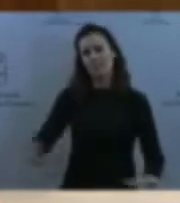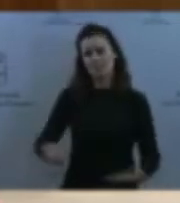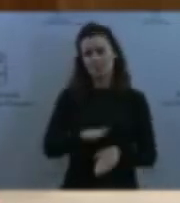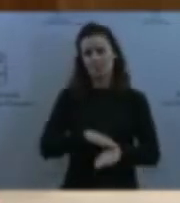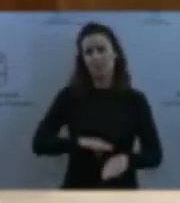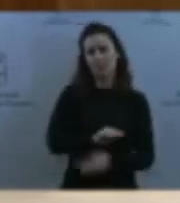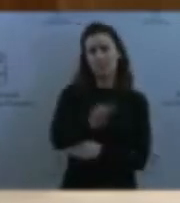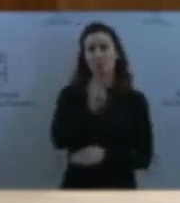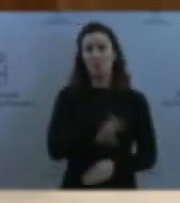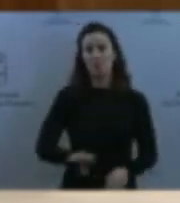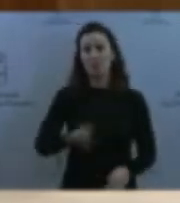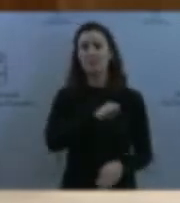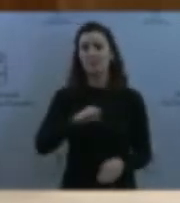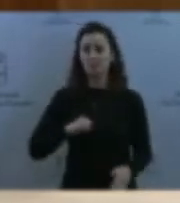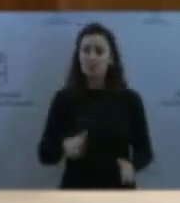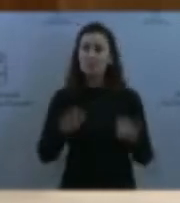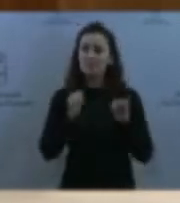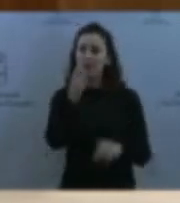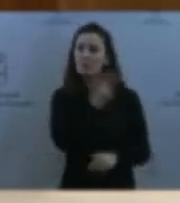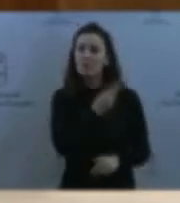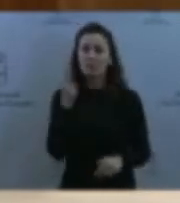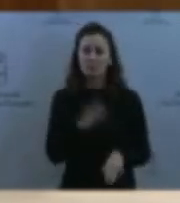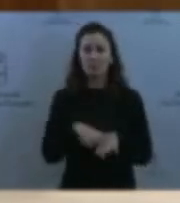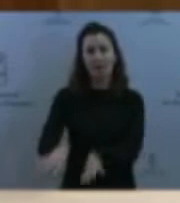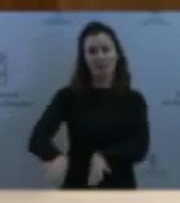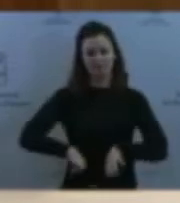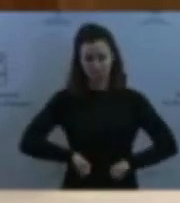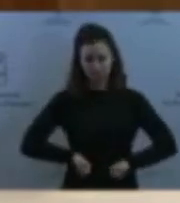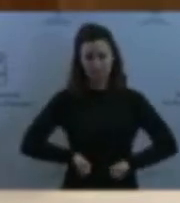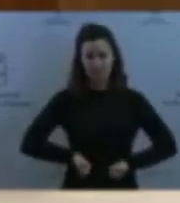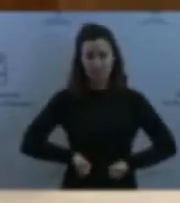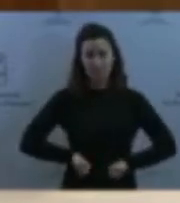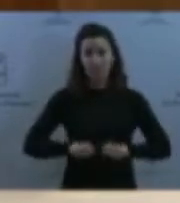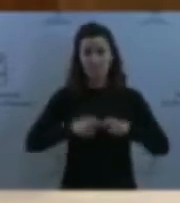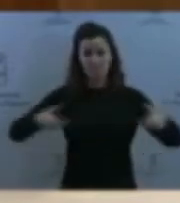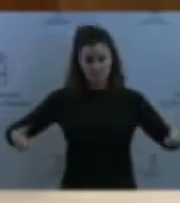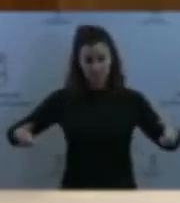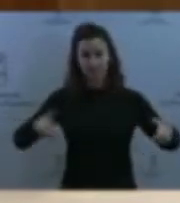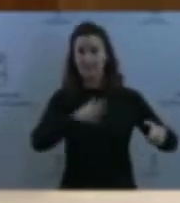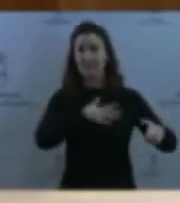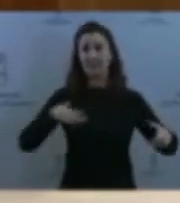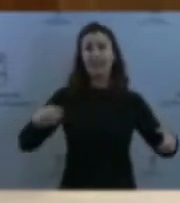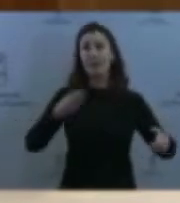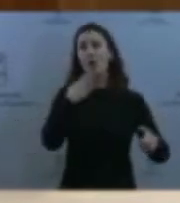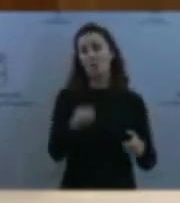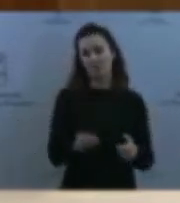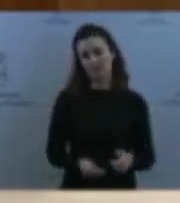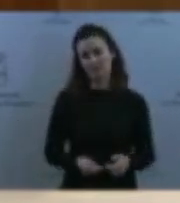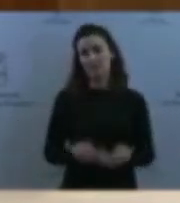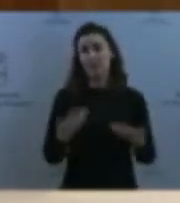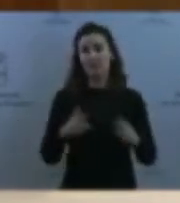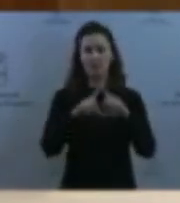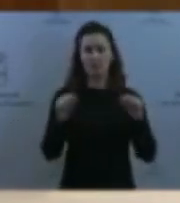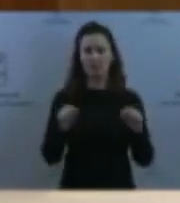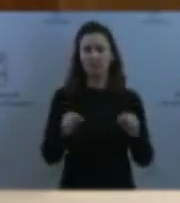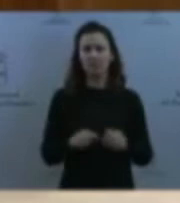comprometieron a acoger a más menores y vi también que a Asturias le tocaron algo poco más de